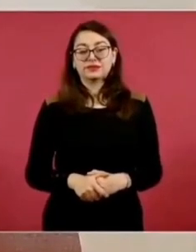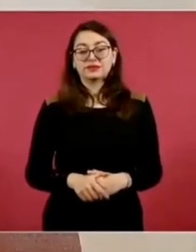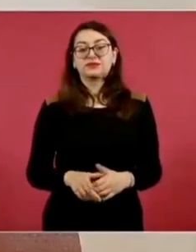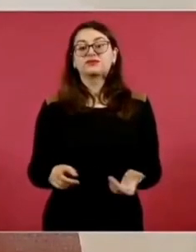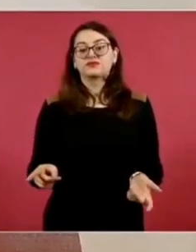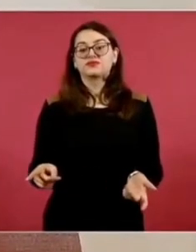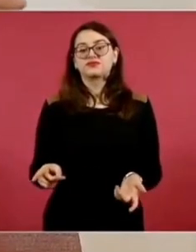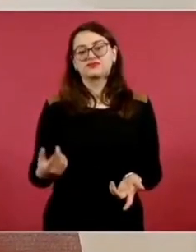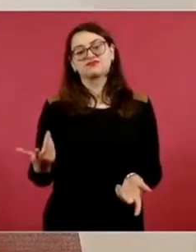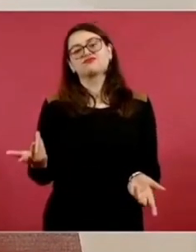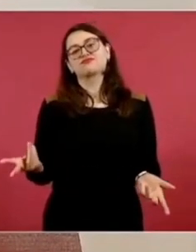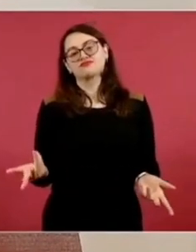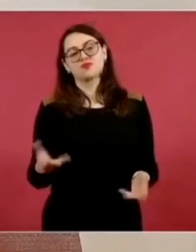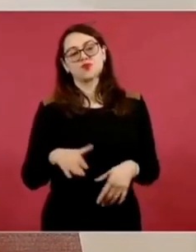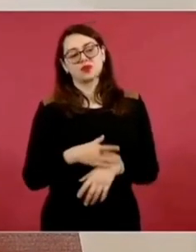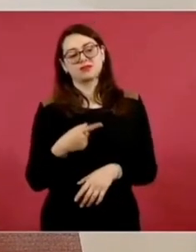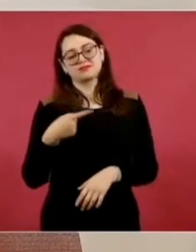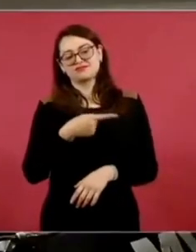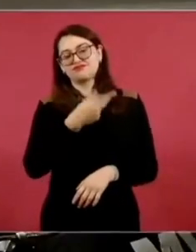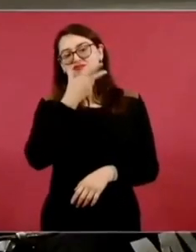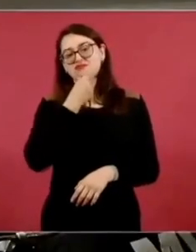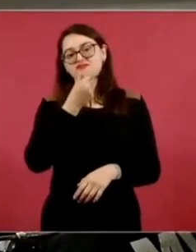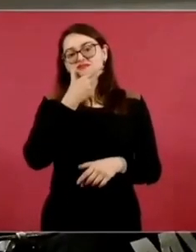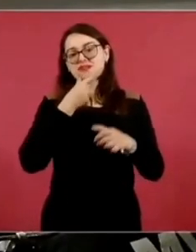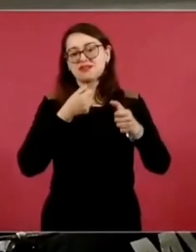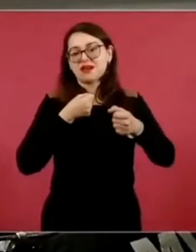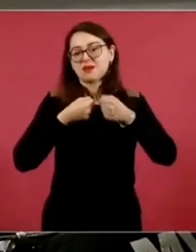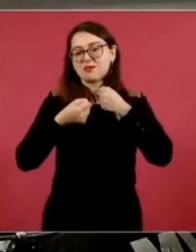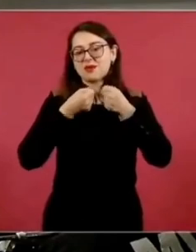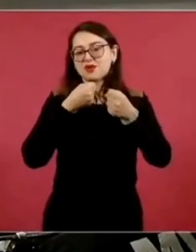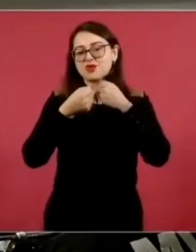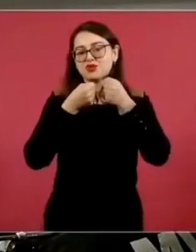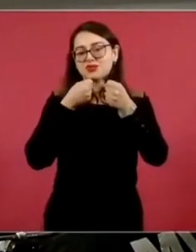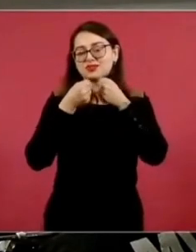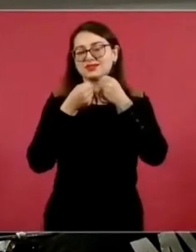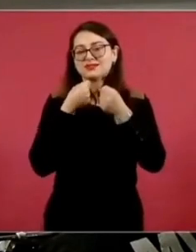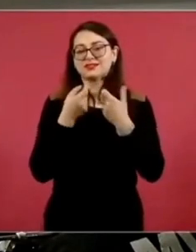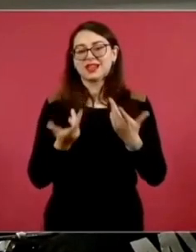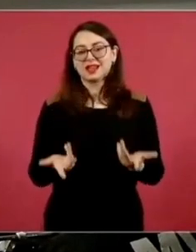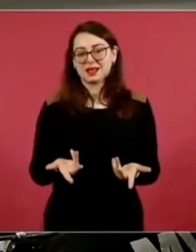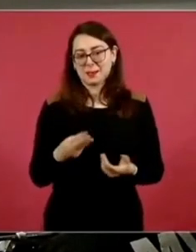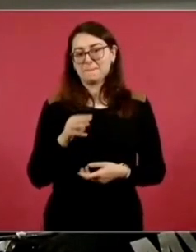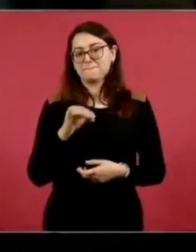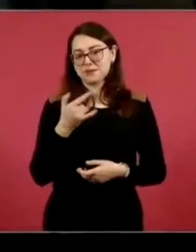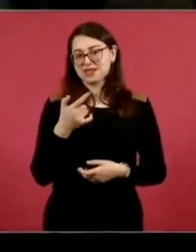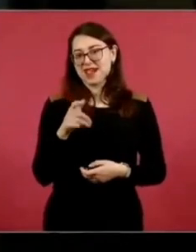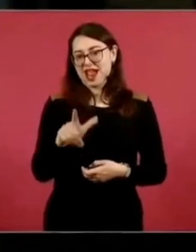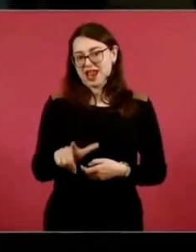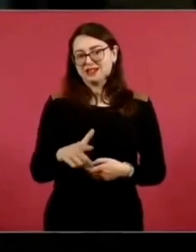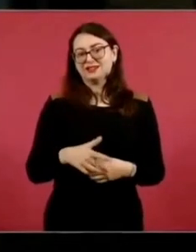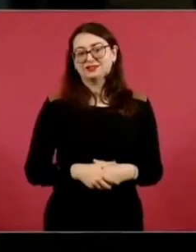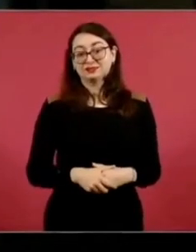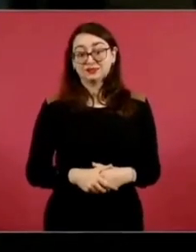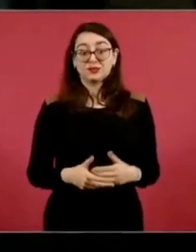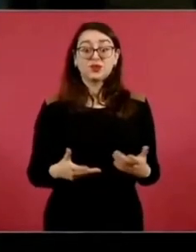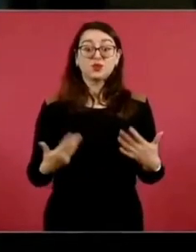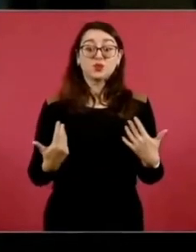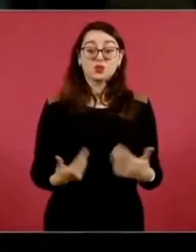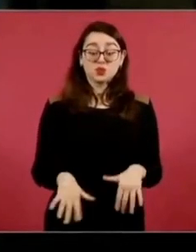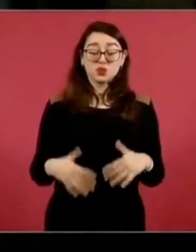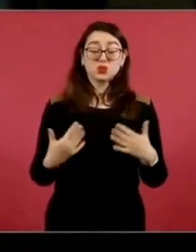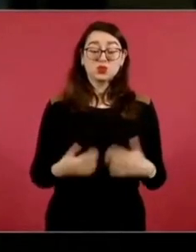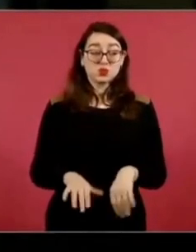de las entrevistas de Miguel. O sea, su libro